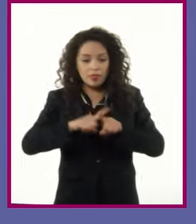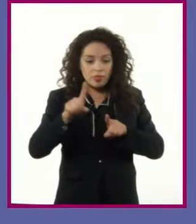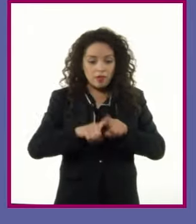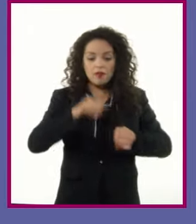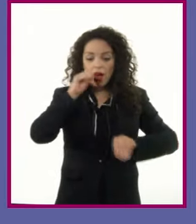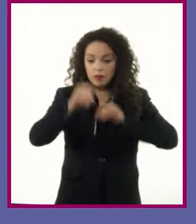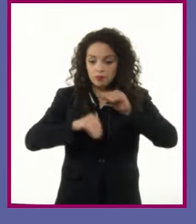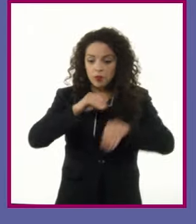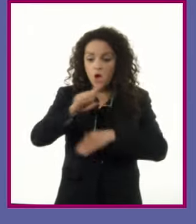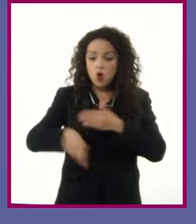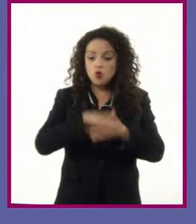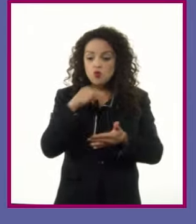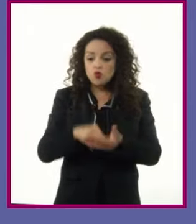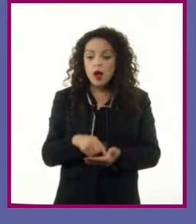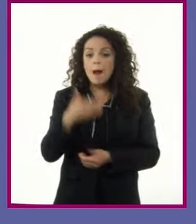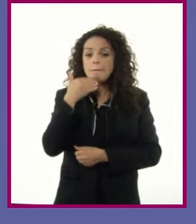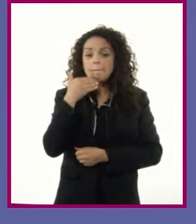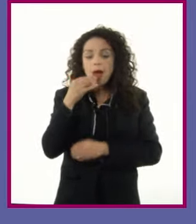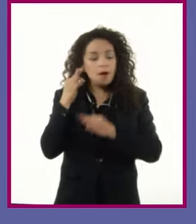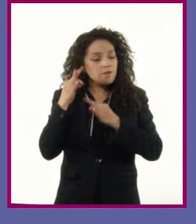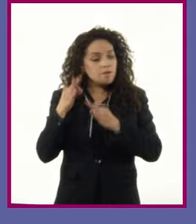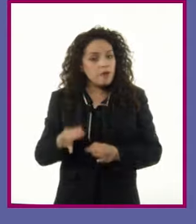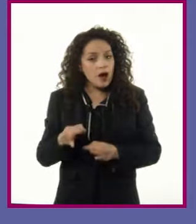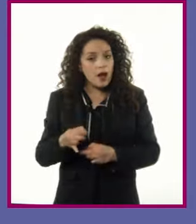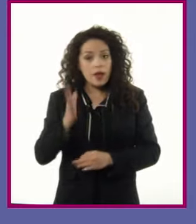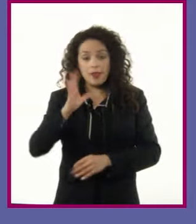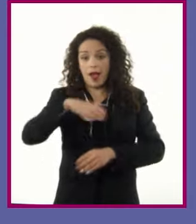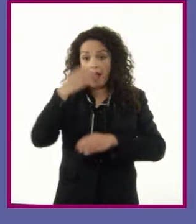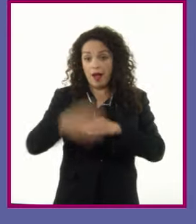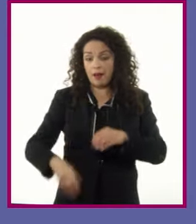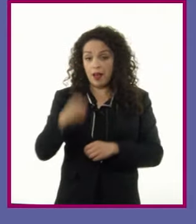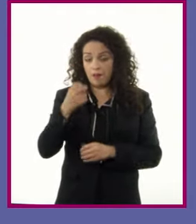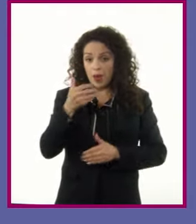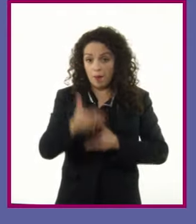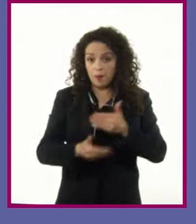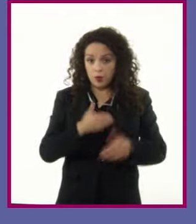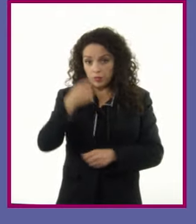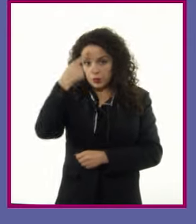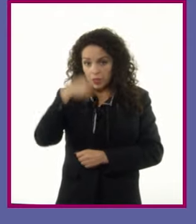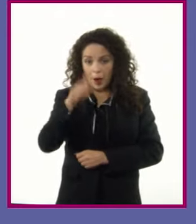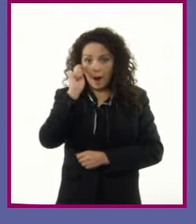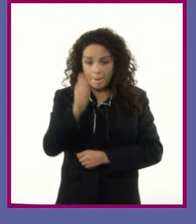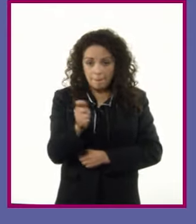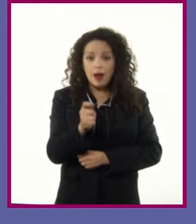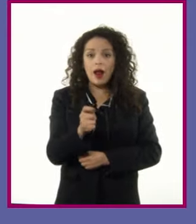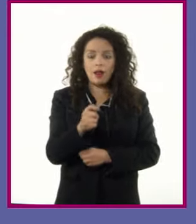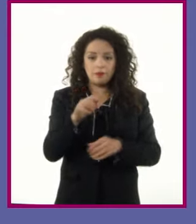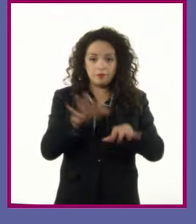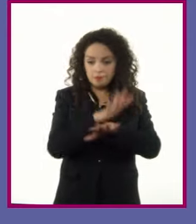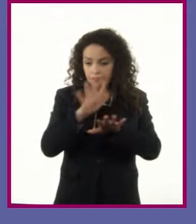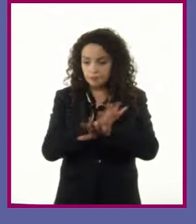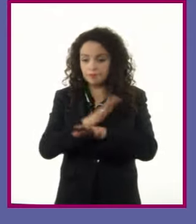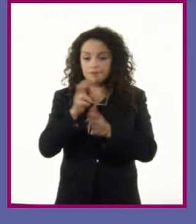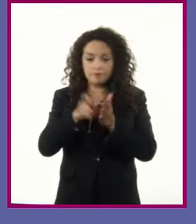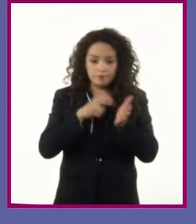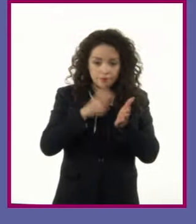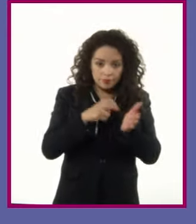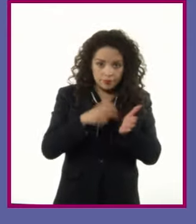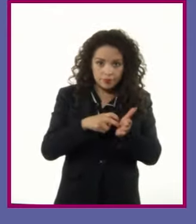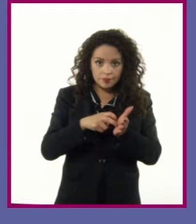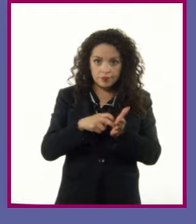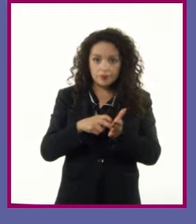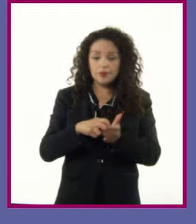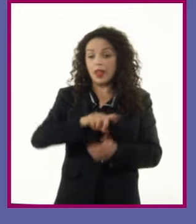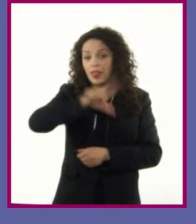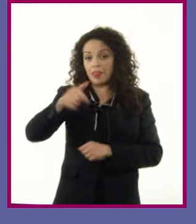encuentren en el lugar correcto Una vez concluido el proceso editorial y antes de ser publicada la obra El editor invita